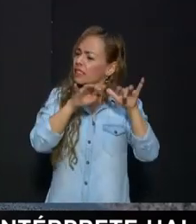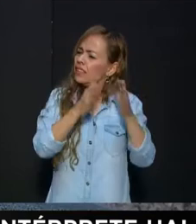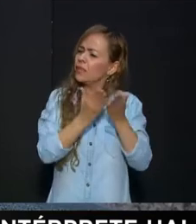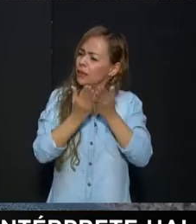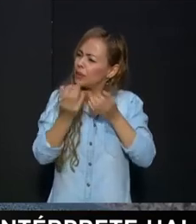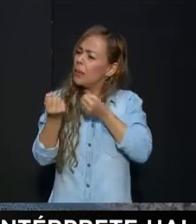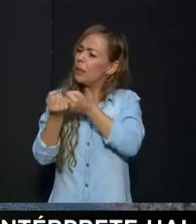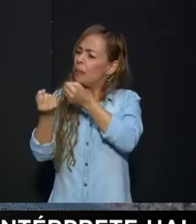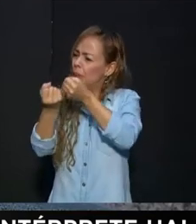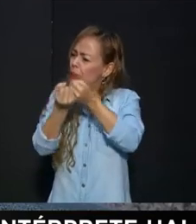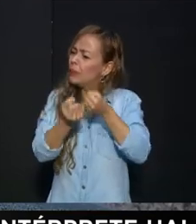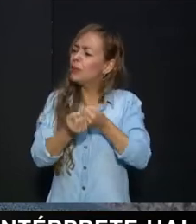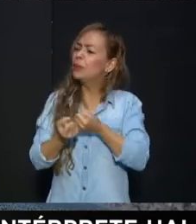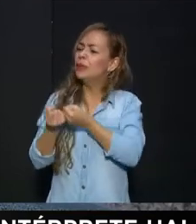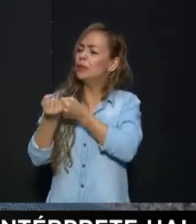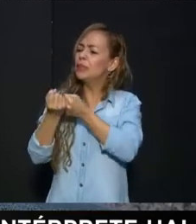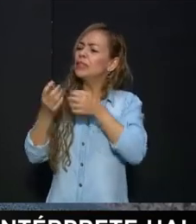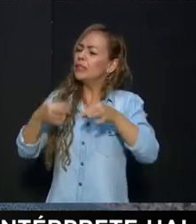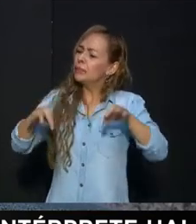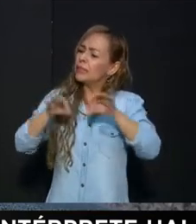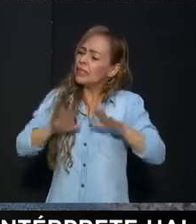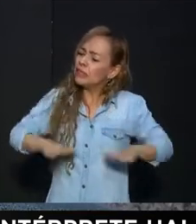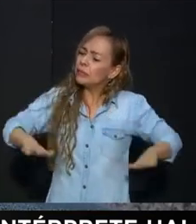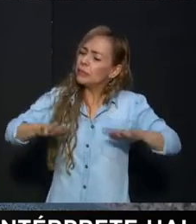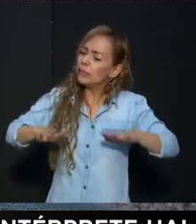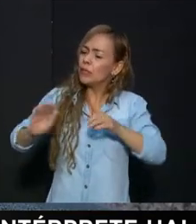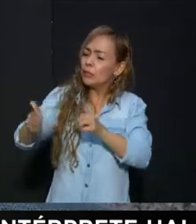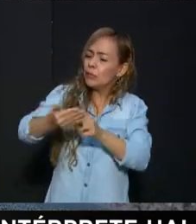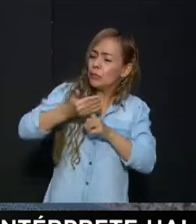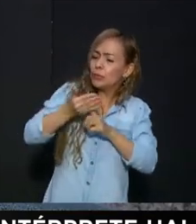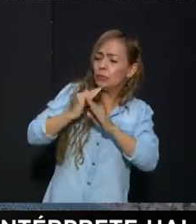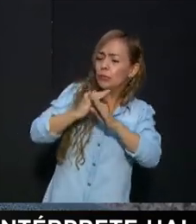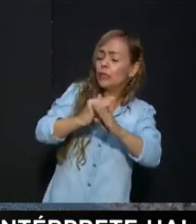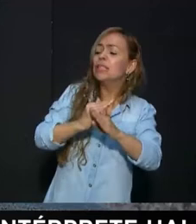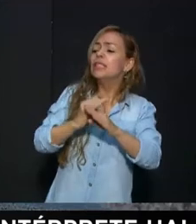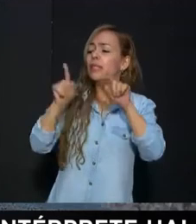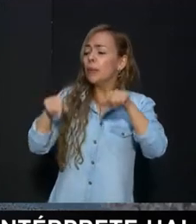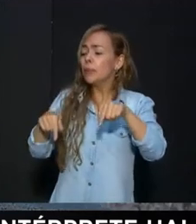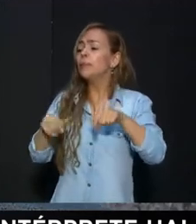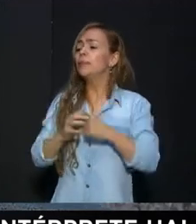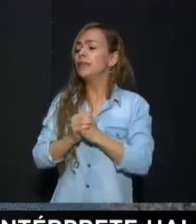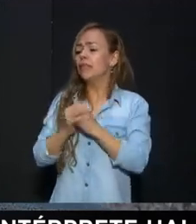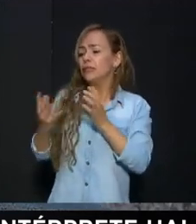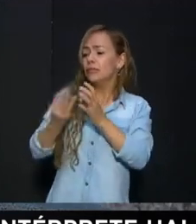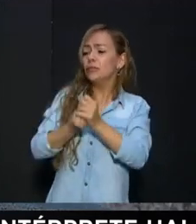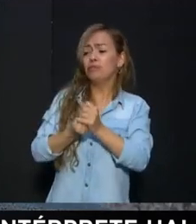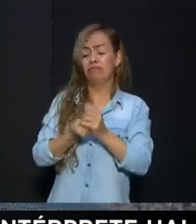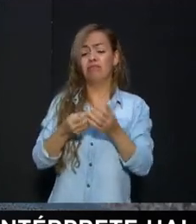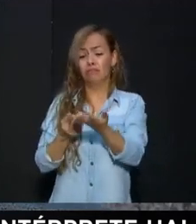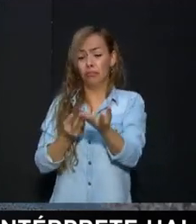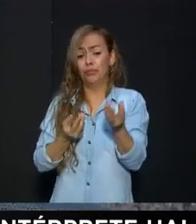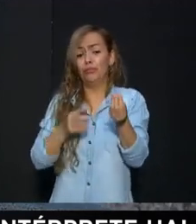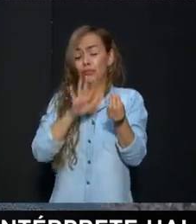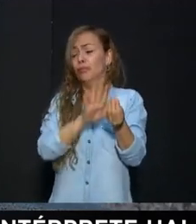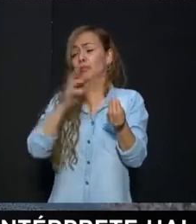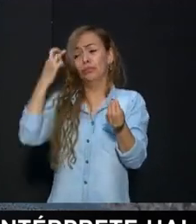propuesta Novedosa Que es el Mías En torno a E inclusión Donde son profesionales Muy, muy preparados Con